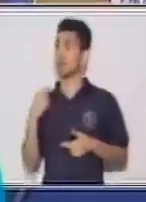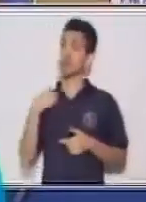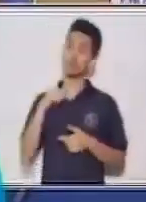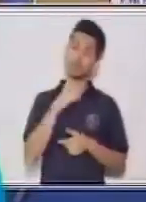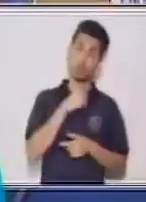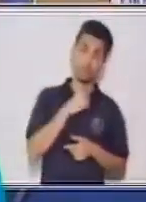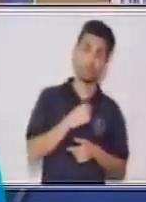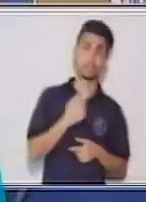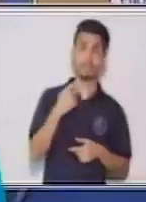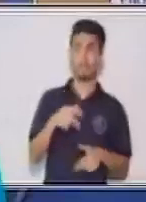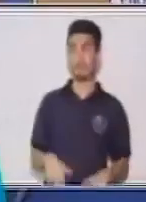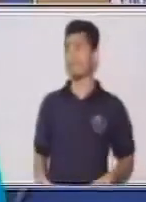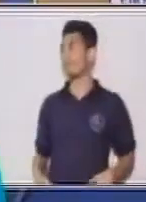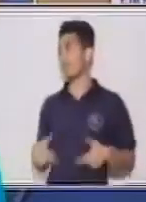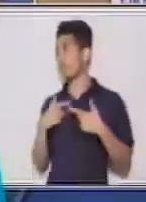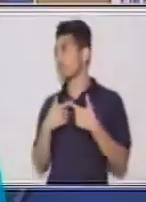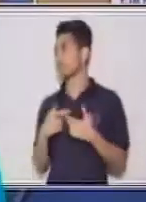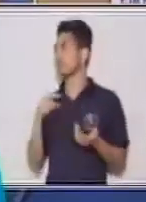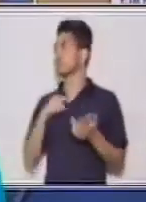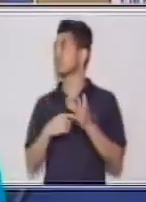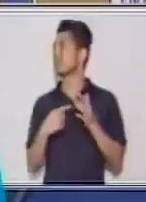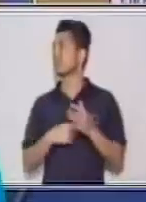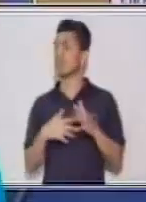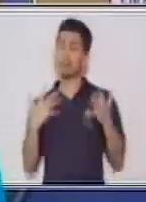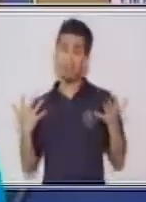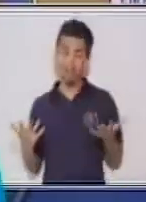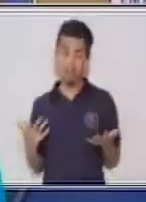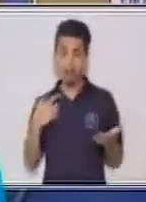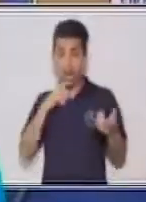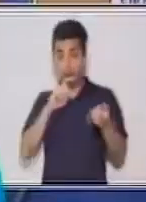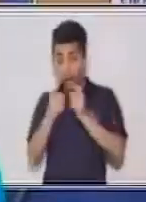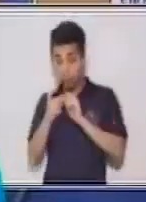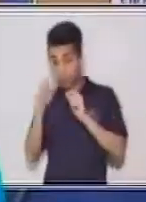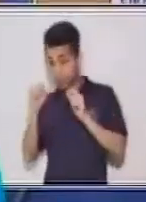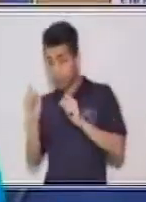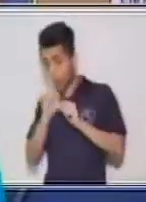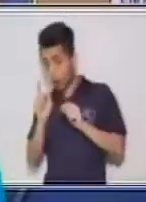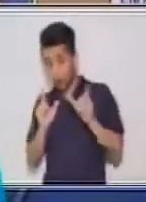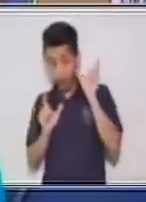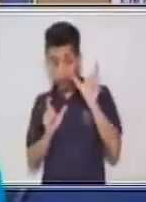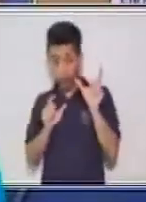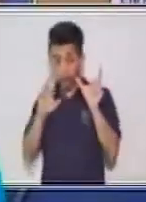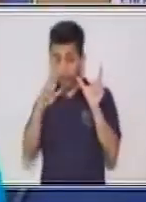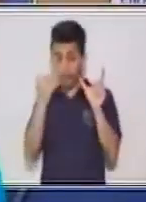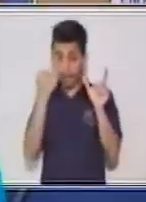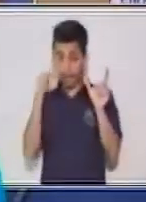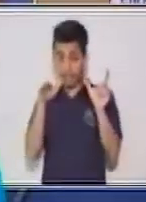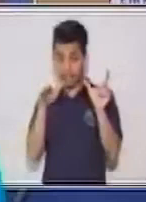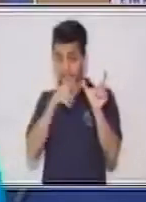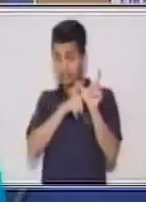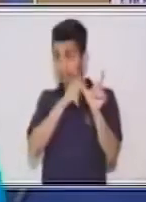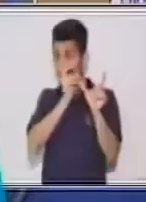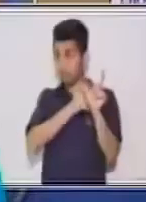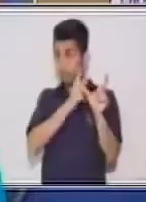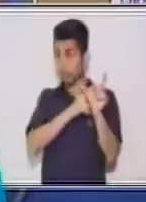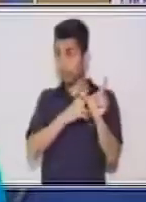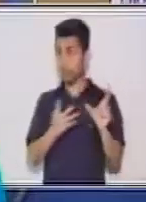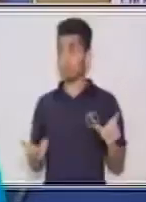nosotros vivimos. Significa, cambió o no cambió, en realidad, lo que corresponde a la raíz.